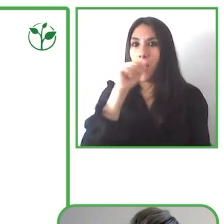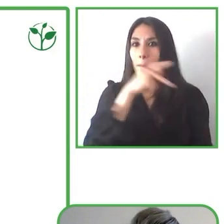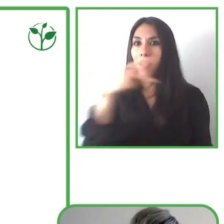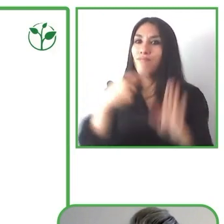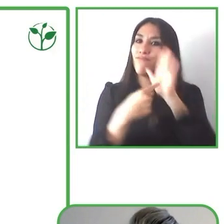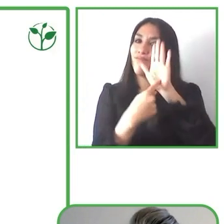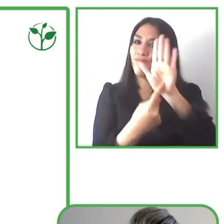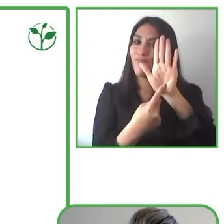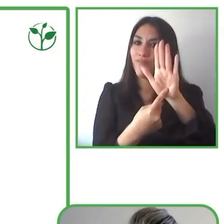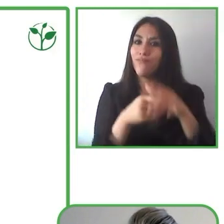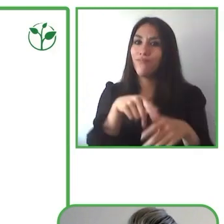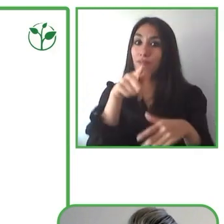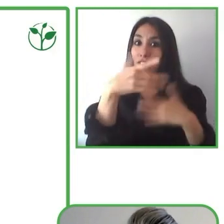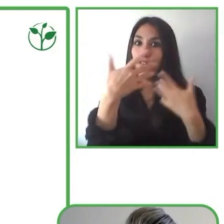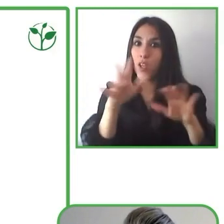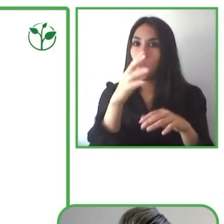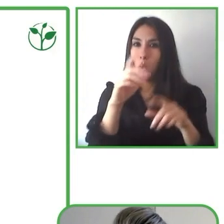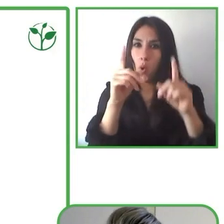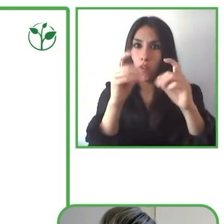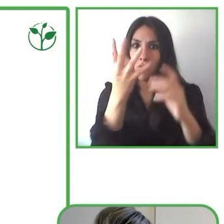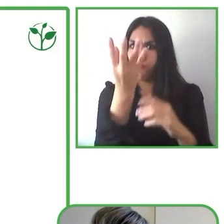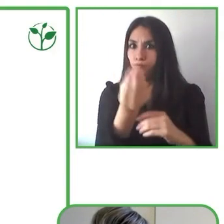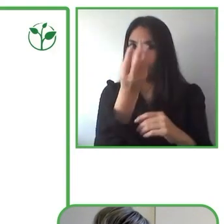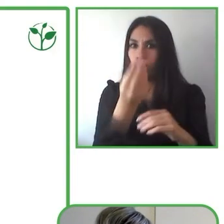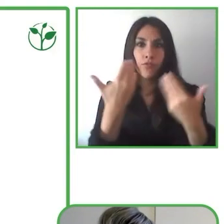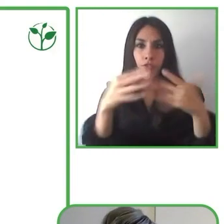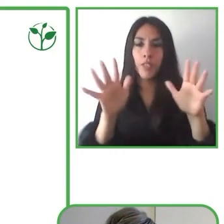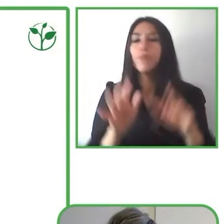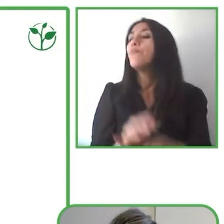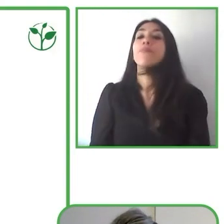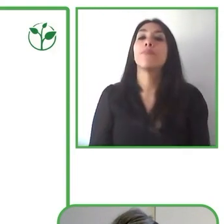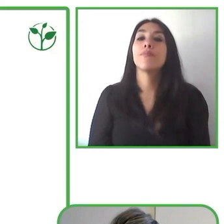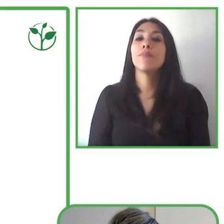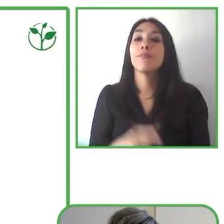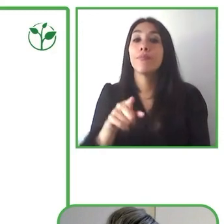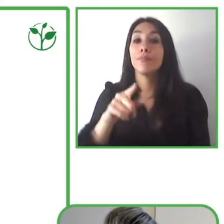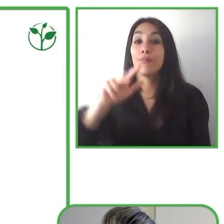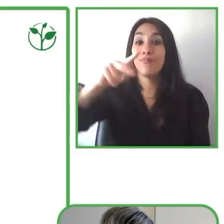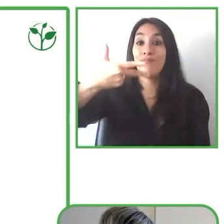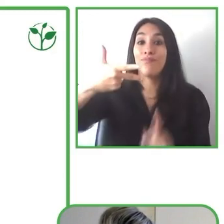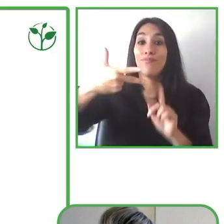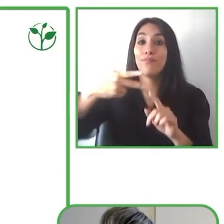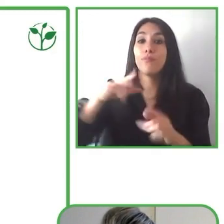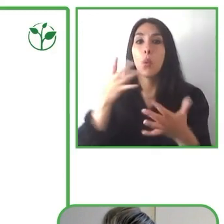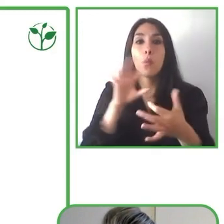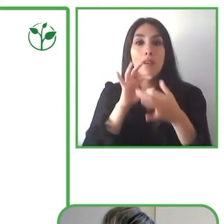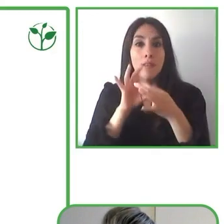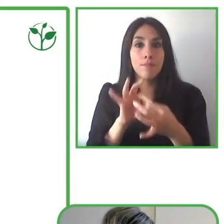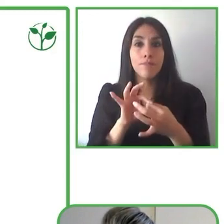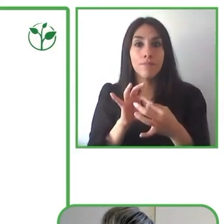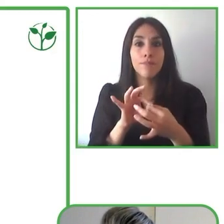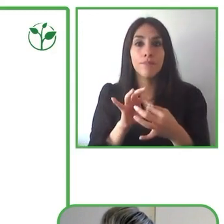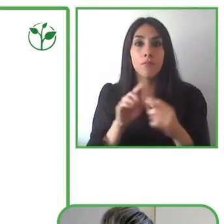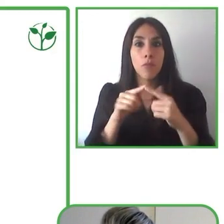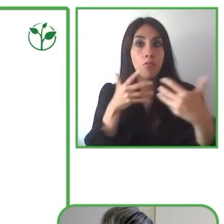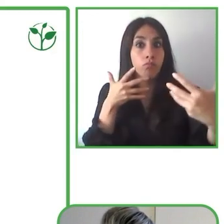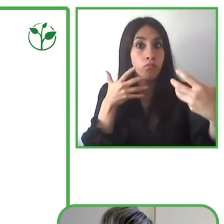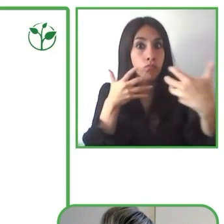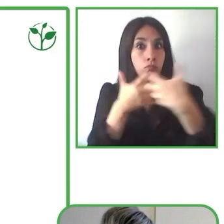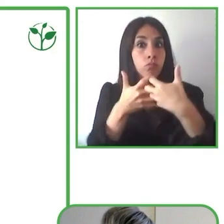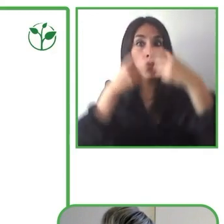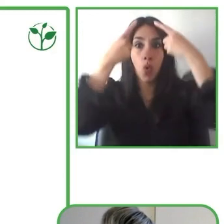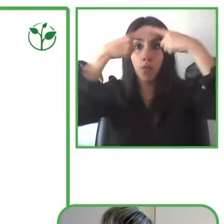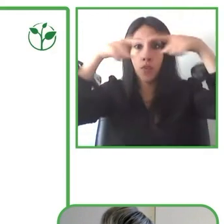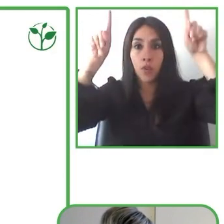específico asociarnos con las universidades enfocándonos en formar una nueva